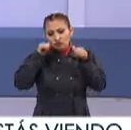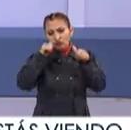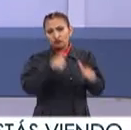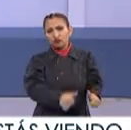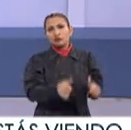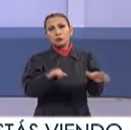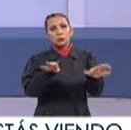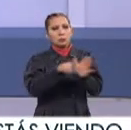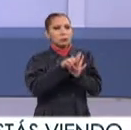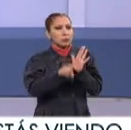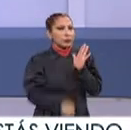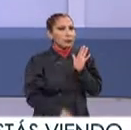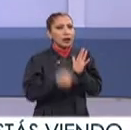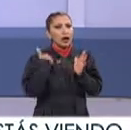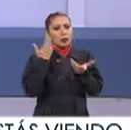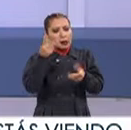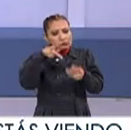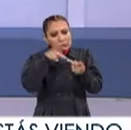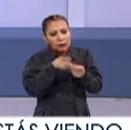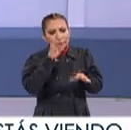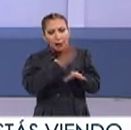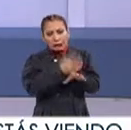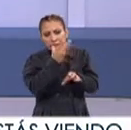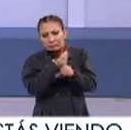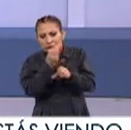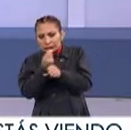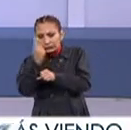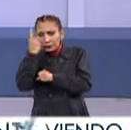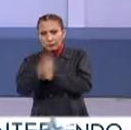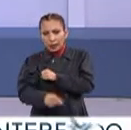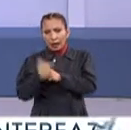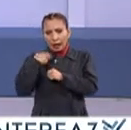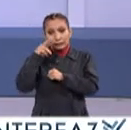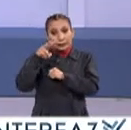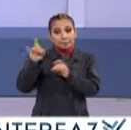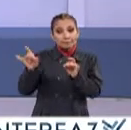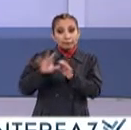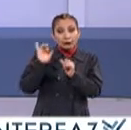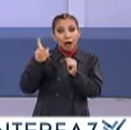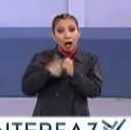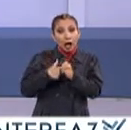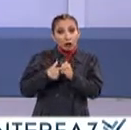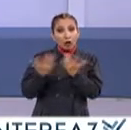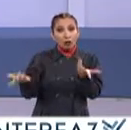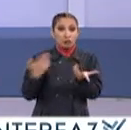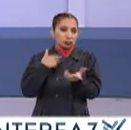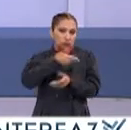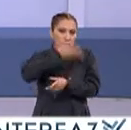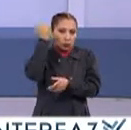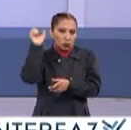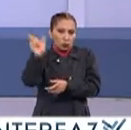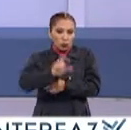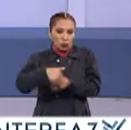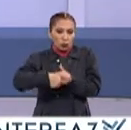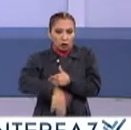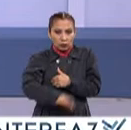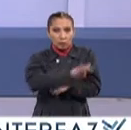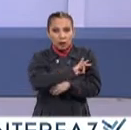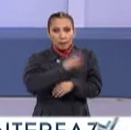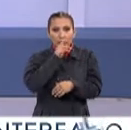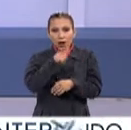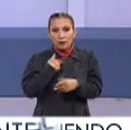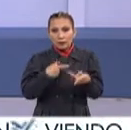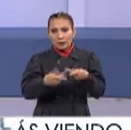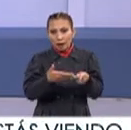enfocarnos Cómo ir perfeccionando esto para que ante este tipo de sucesos impredecibles Podamos estar